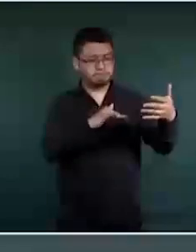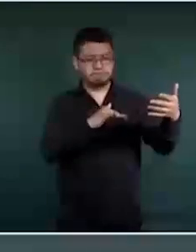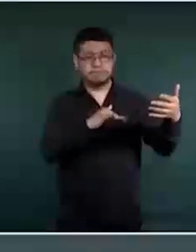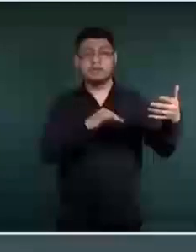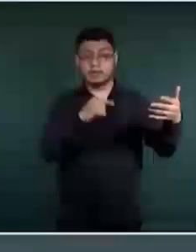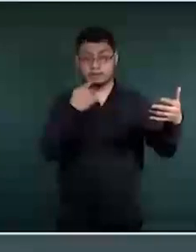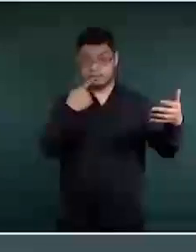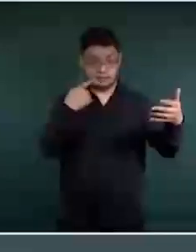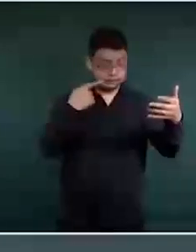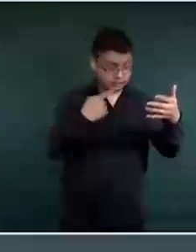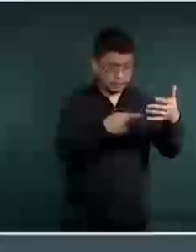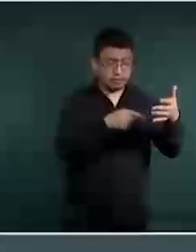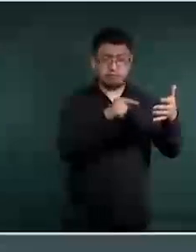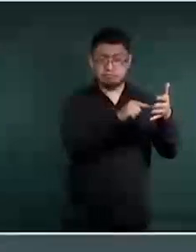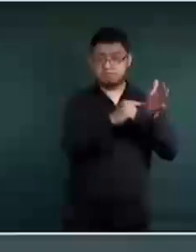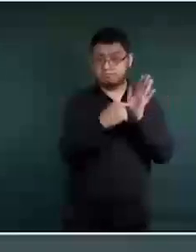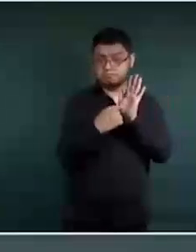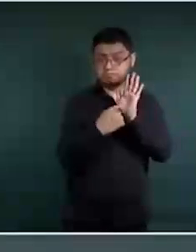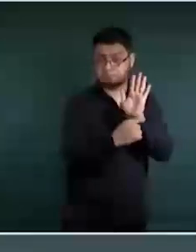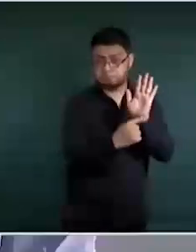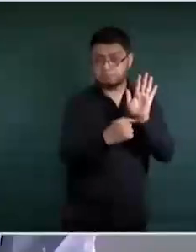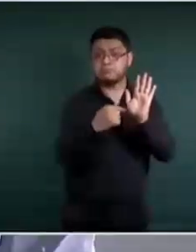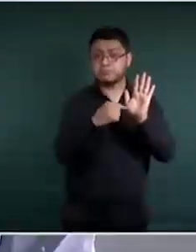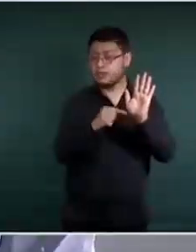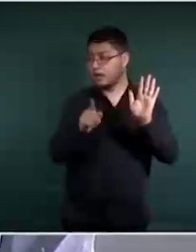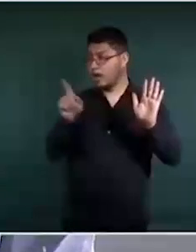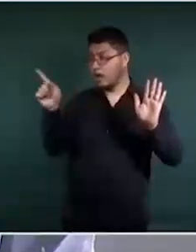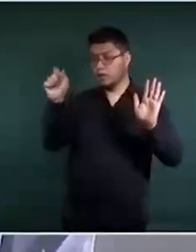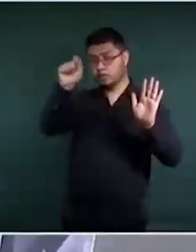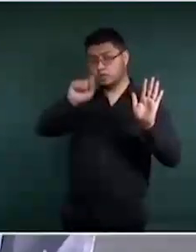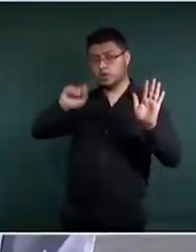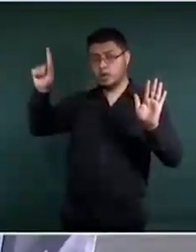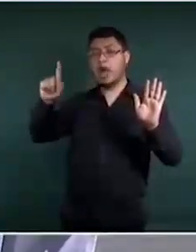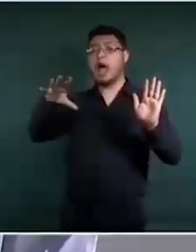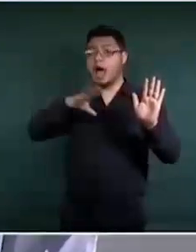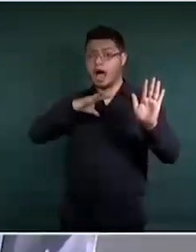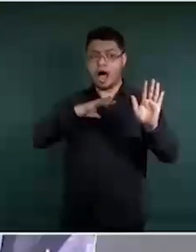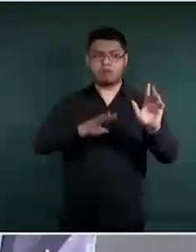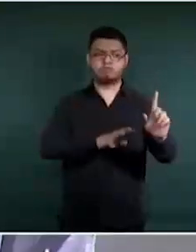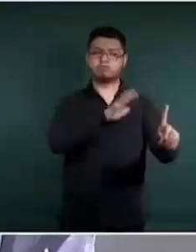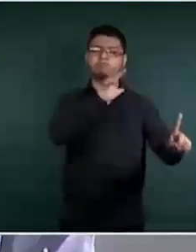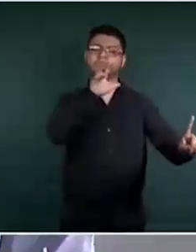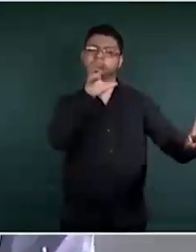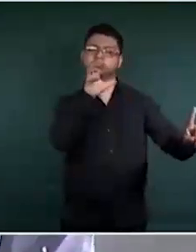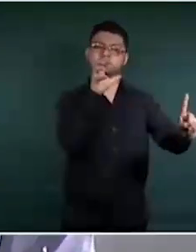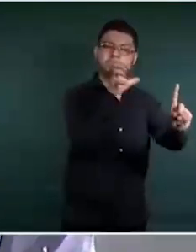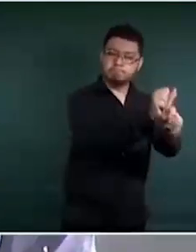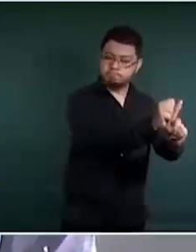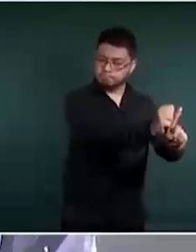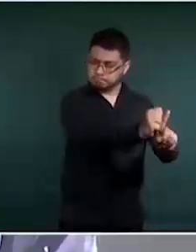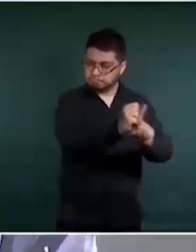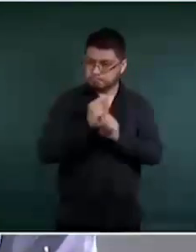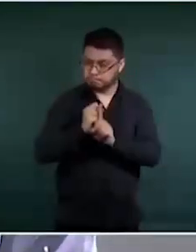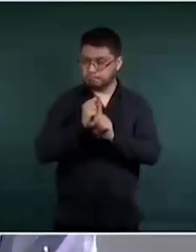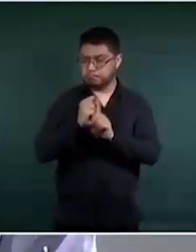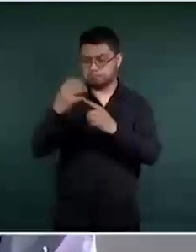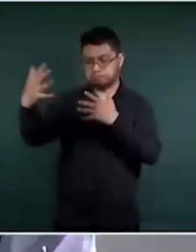por la autoridad judicial órdenes de aprehensión para